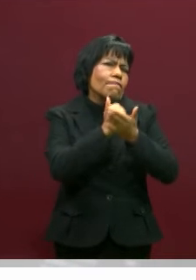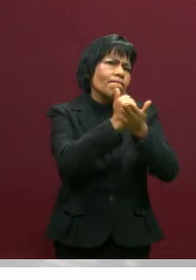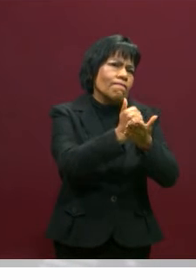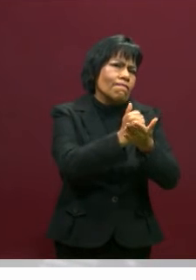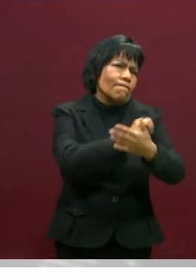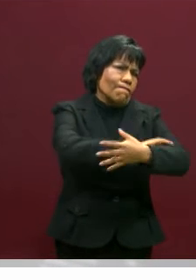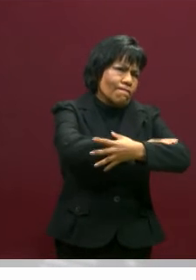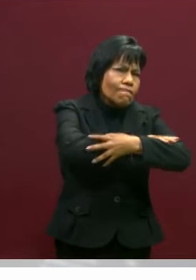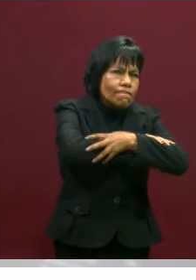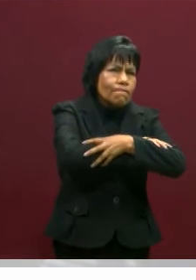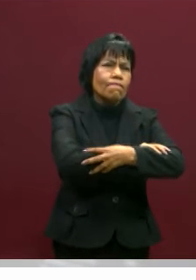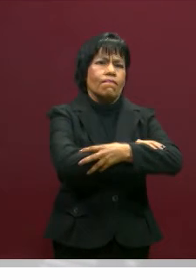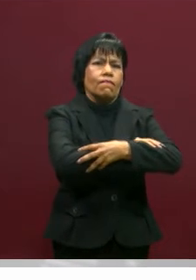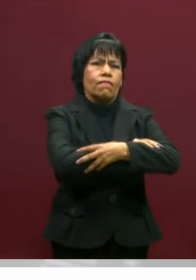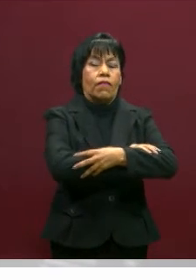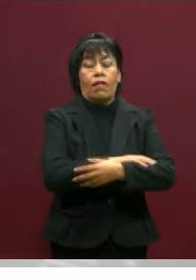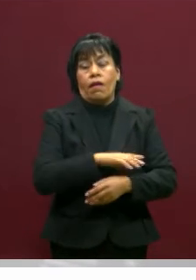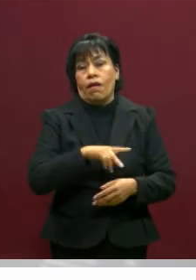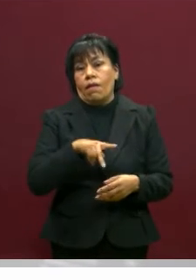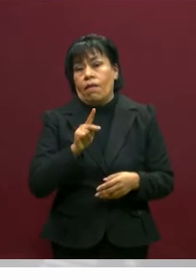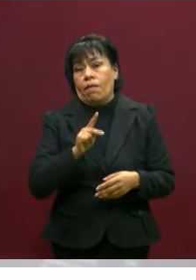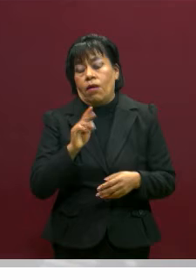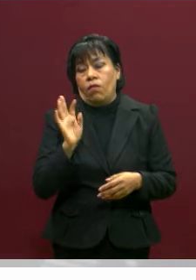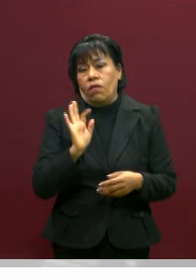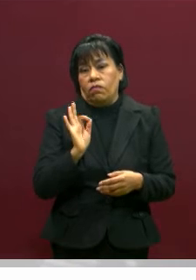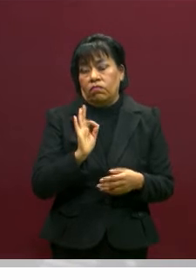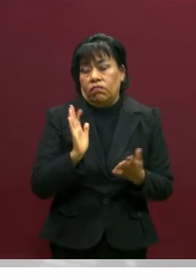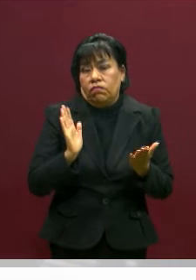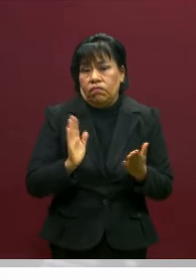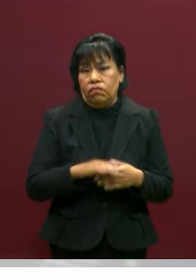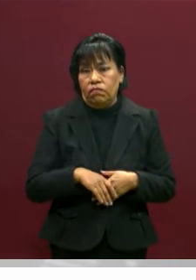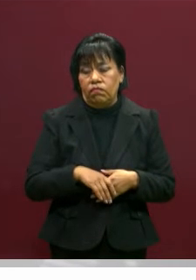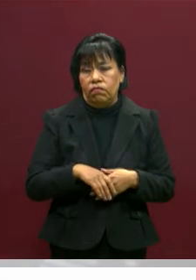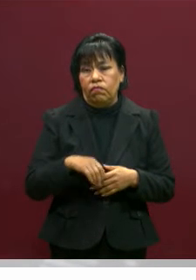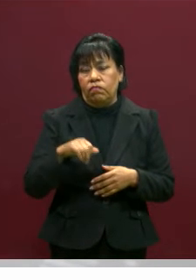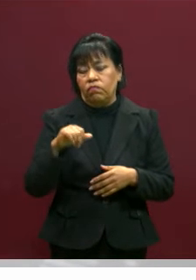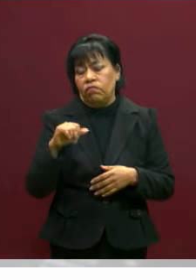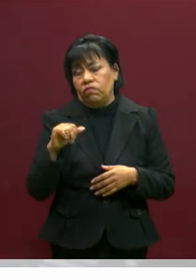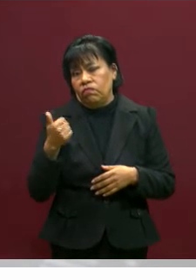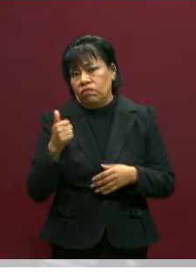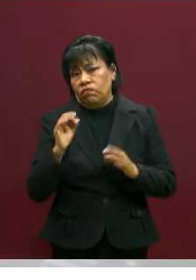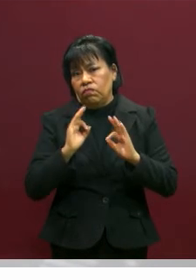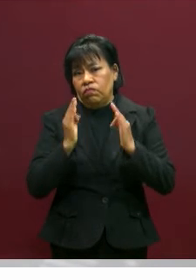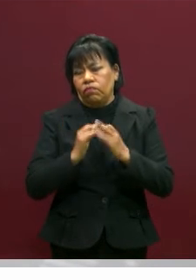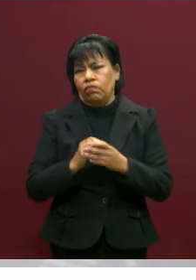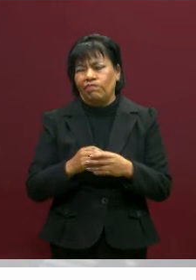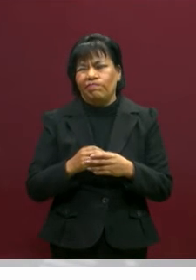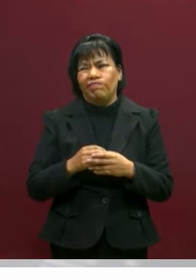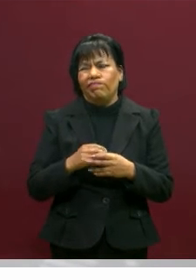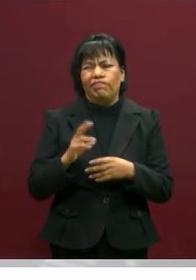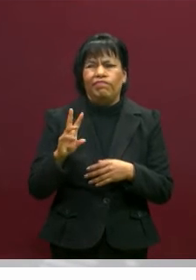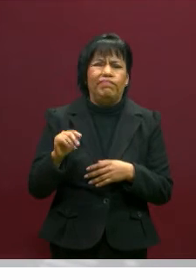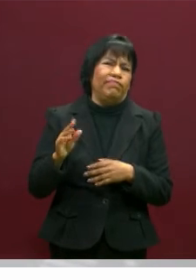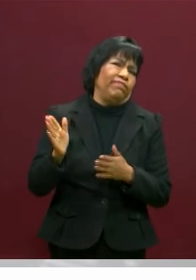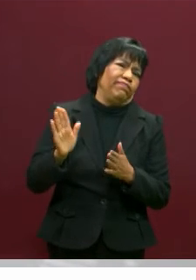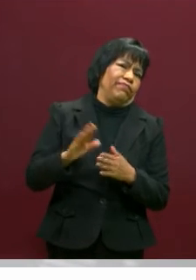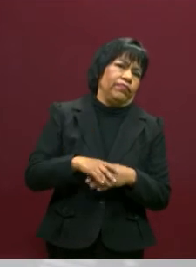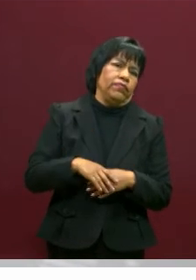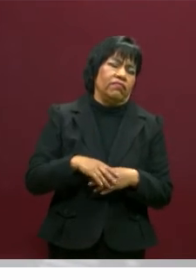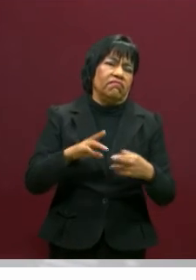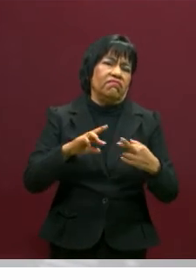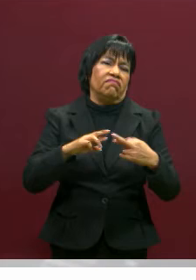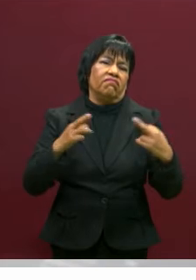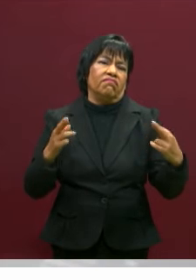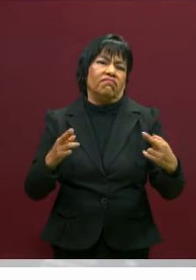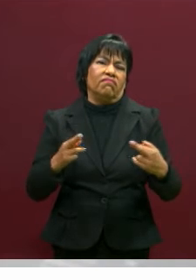¿verdad?, de apoyo. Ajá. Pero también puede haber la otra cara de negación, una relación que